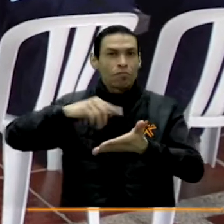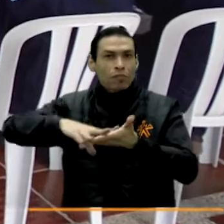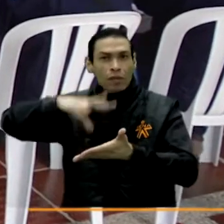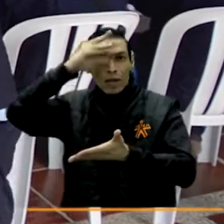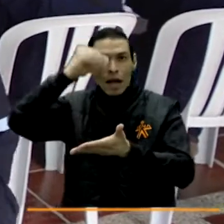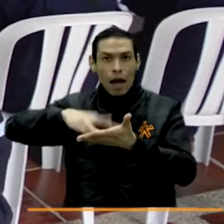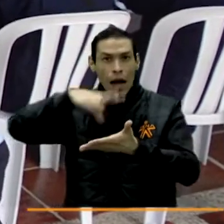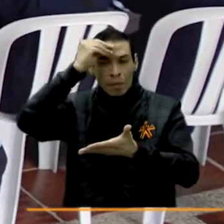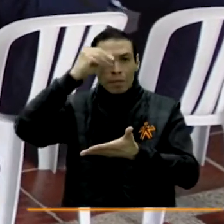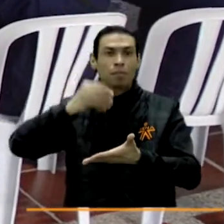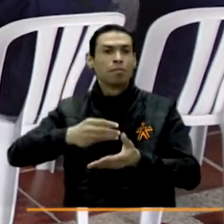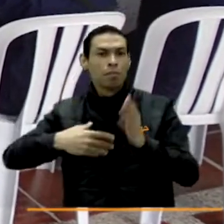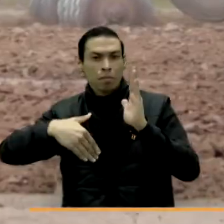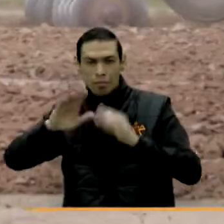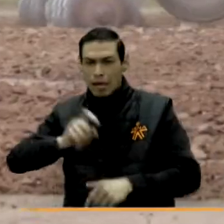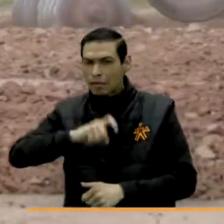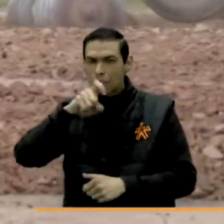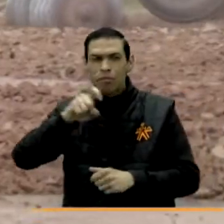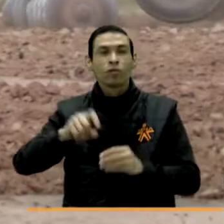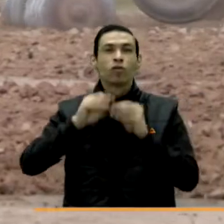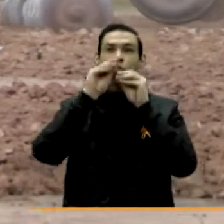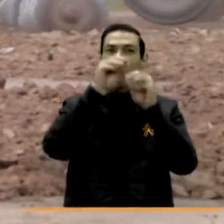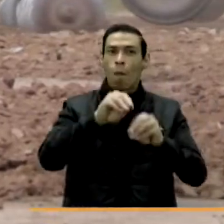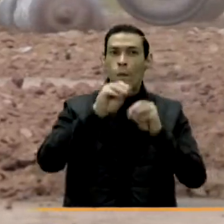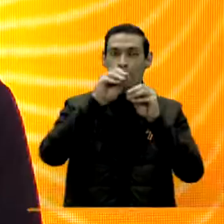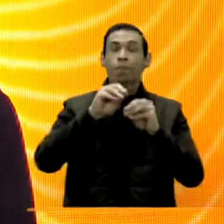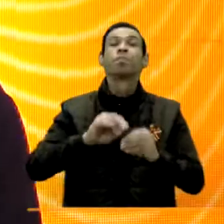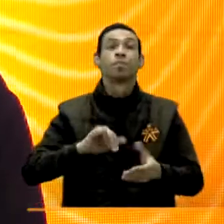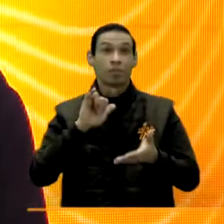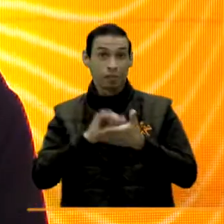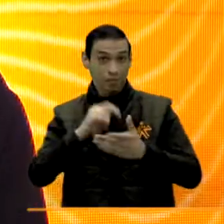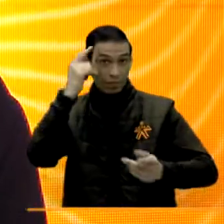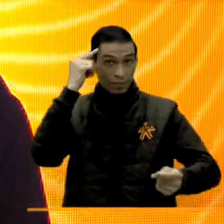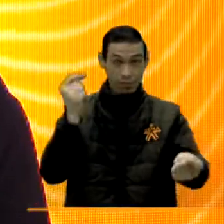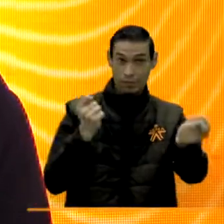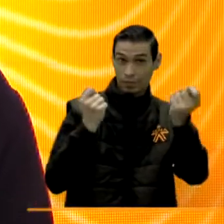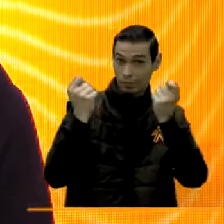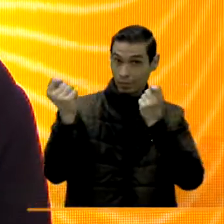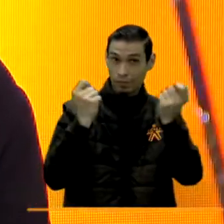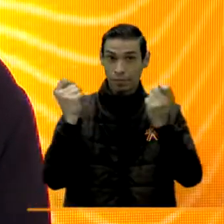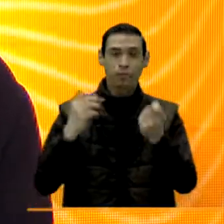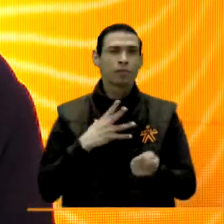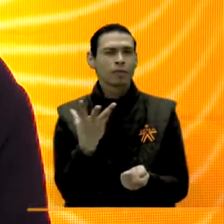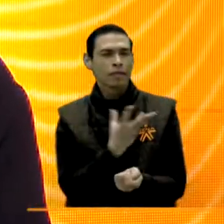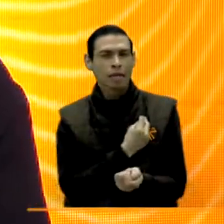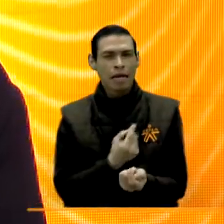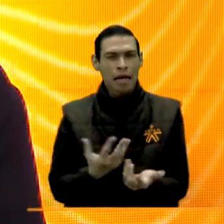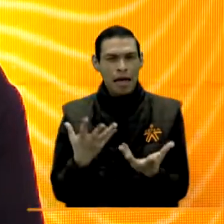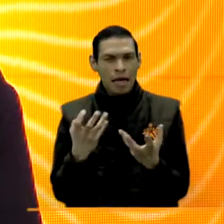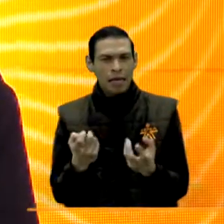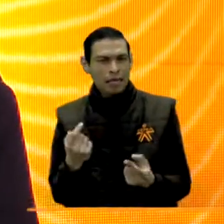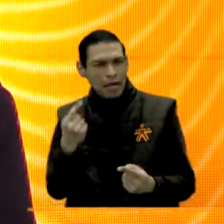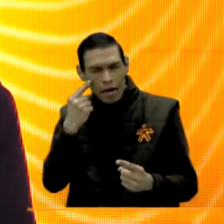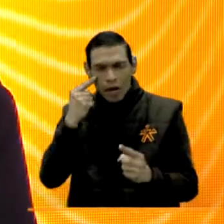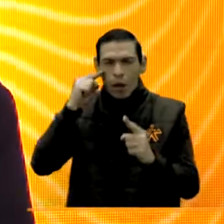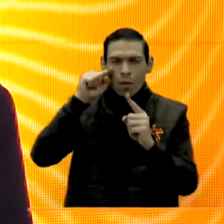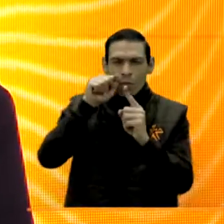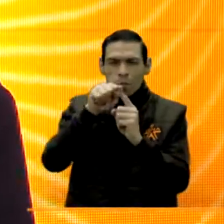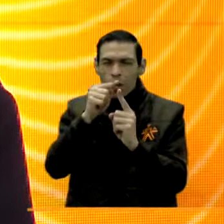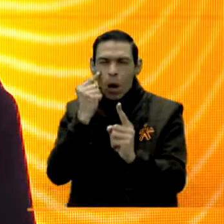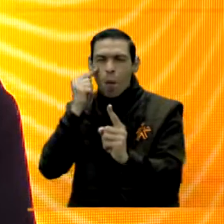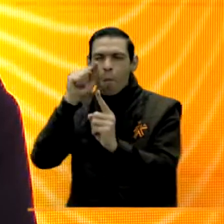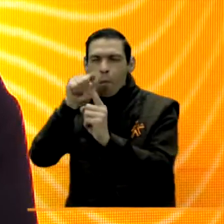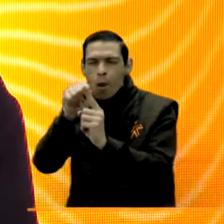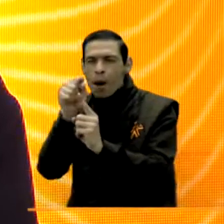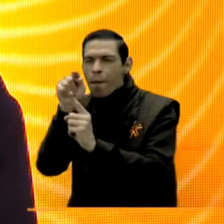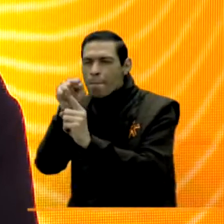de aprendizaje y mayores necesidades de formación. Entonces, a través de esta estrategia, nosotros queremos individualizar nuestro